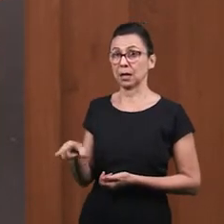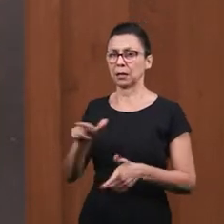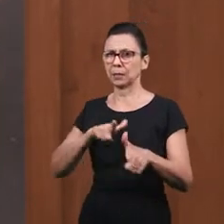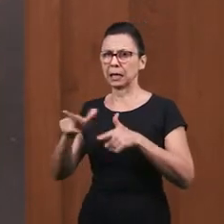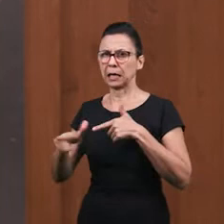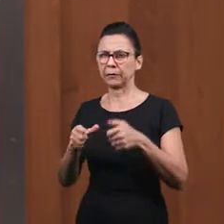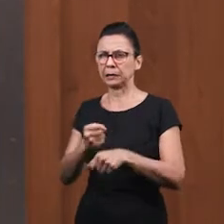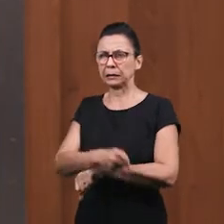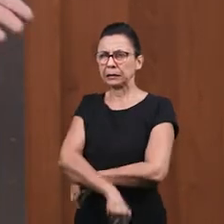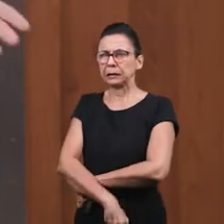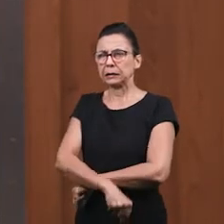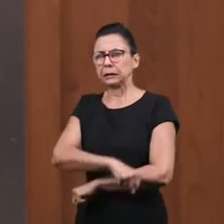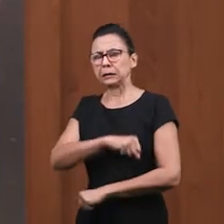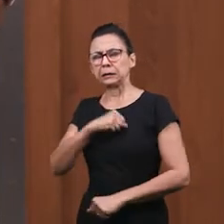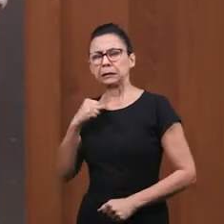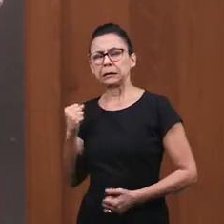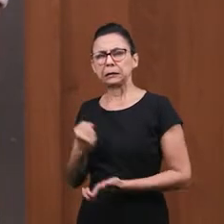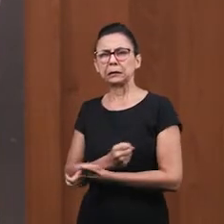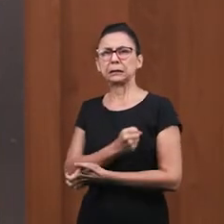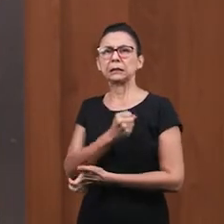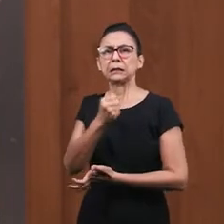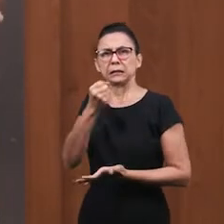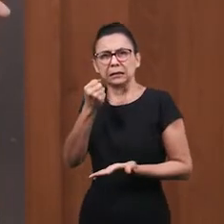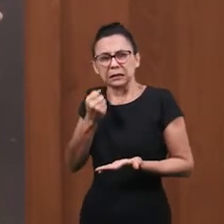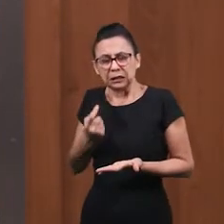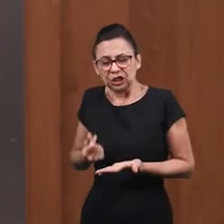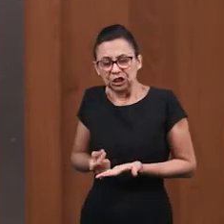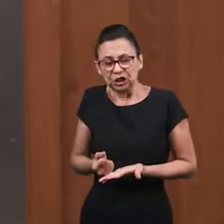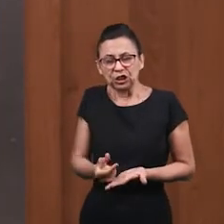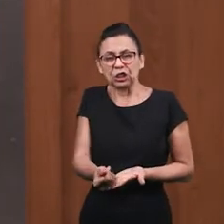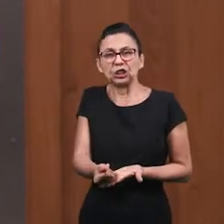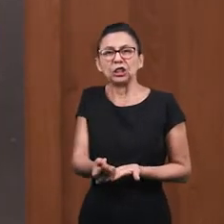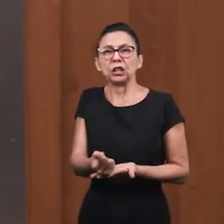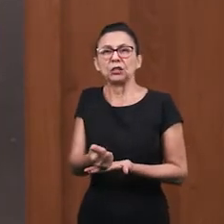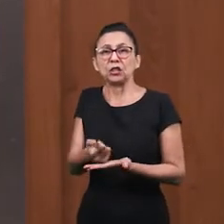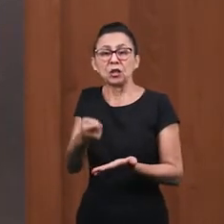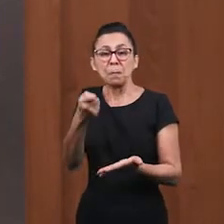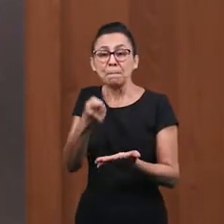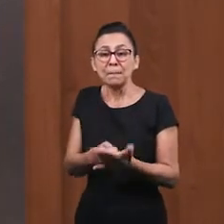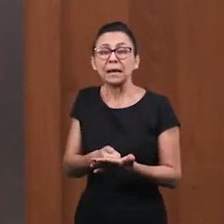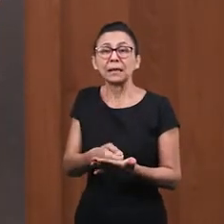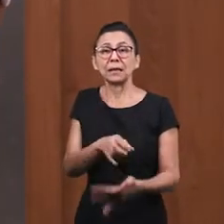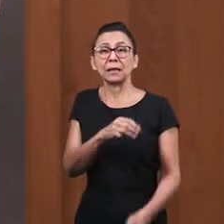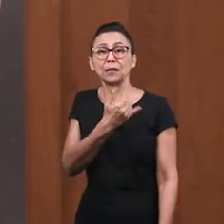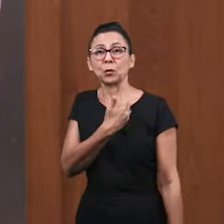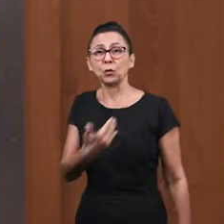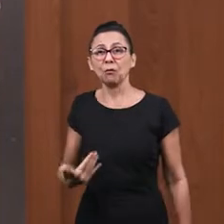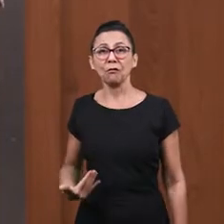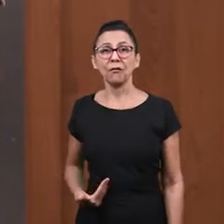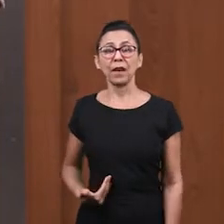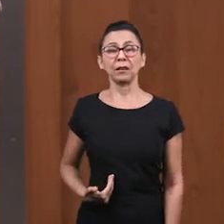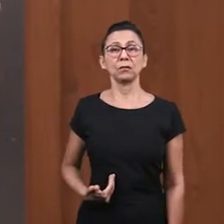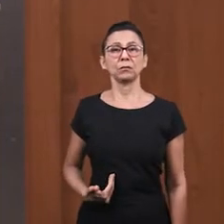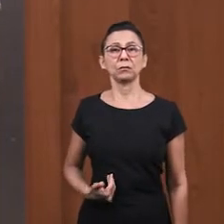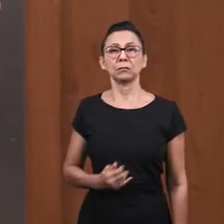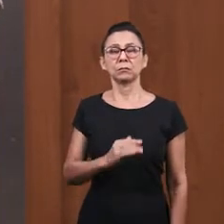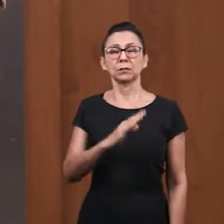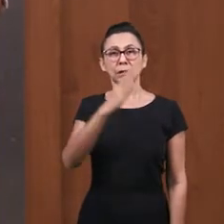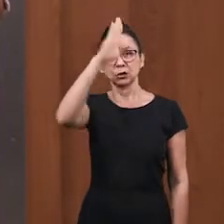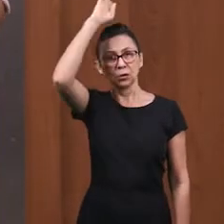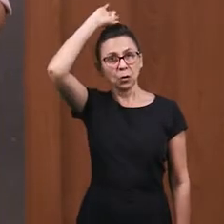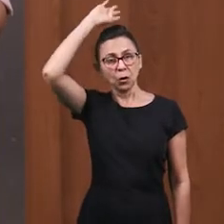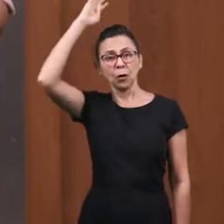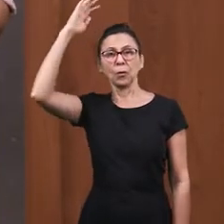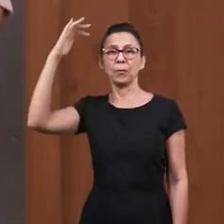de ese dinero Eran hechos por profesionales llamados publicanos ¿Y quiénes eran esos publicanos? Algunos de ellos eran